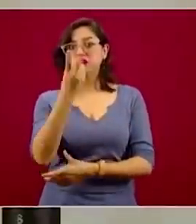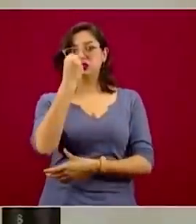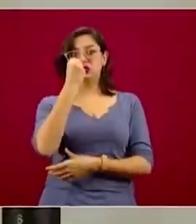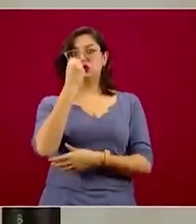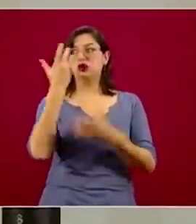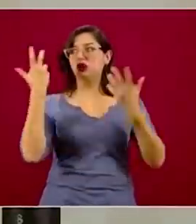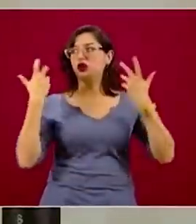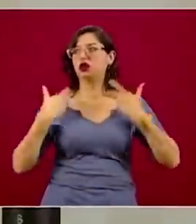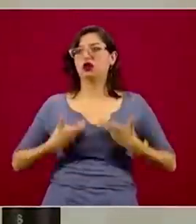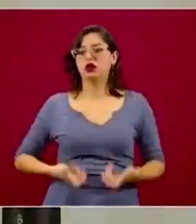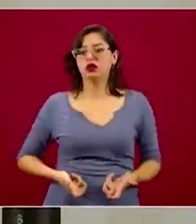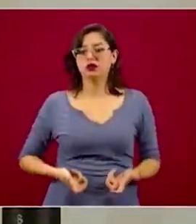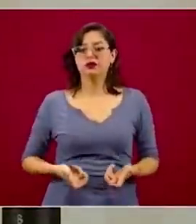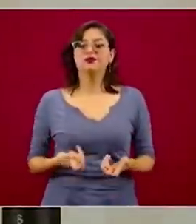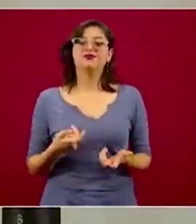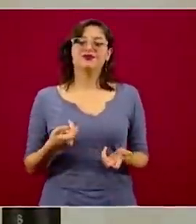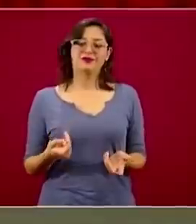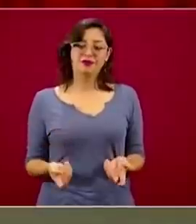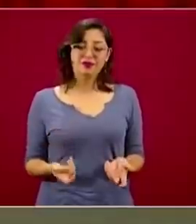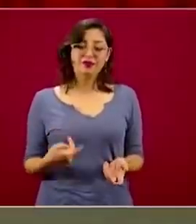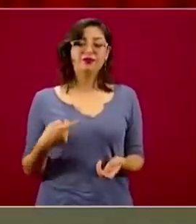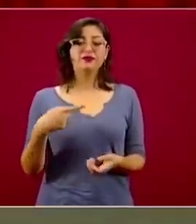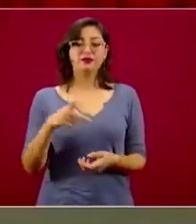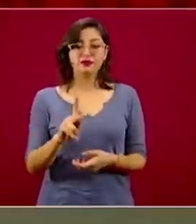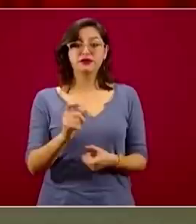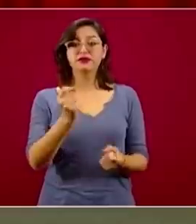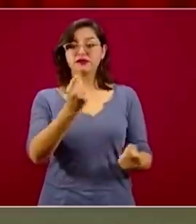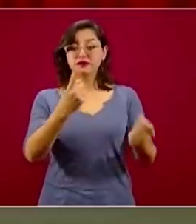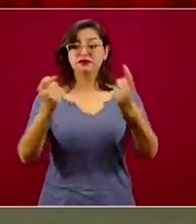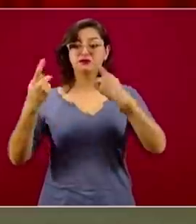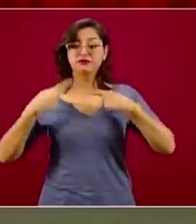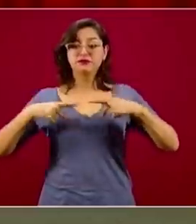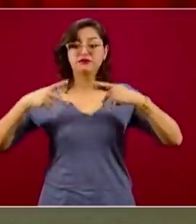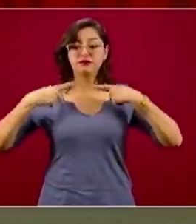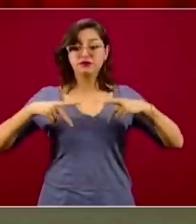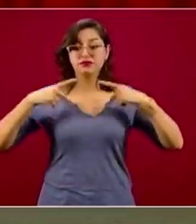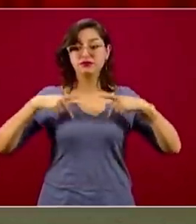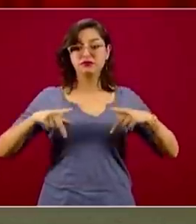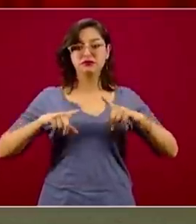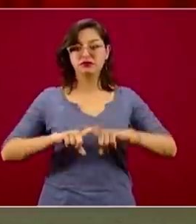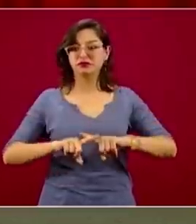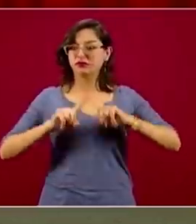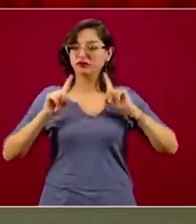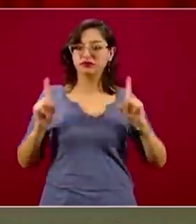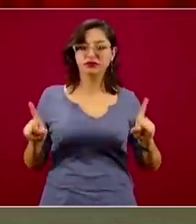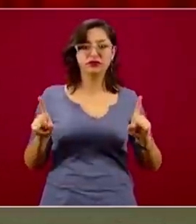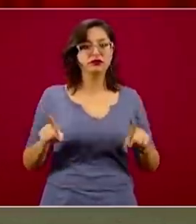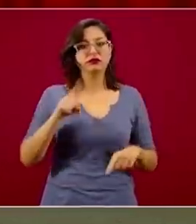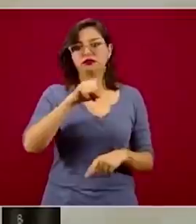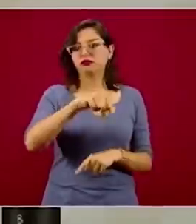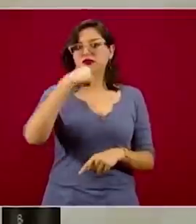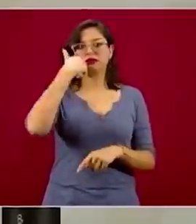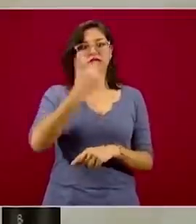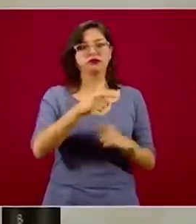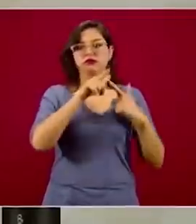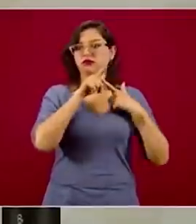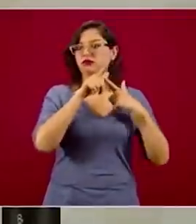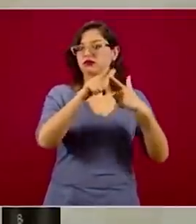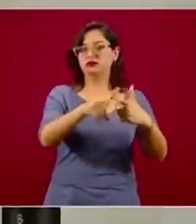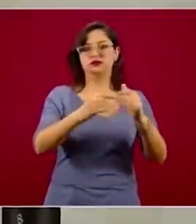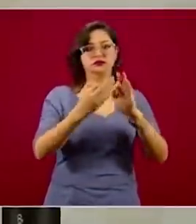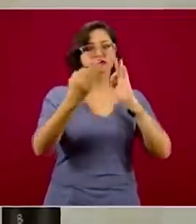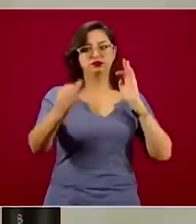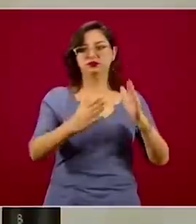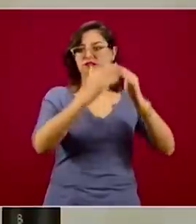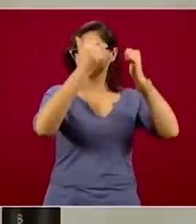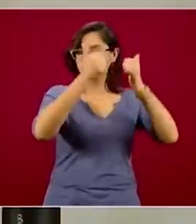y lo hemos platicado en los últimos días, hay personas que todo lo contrario, que quisieran ver una Jornada Nacional de Sana Distancia